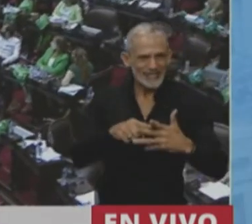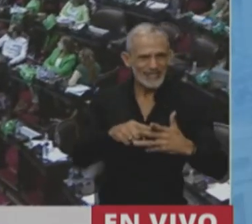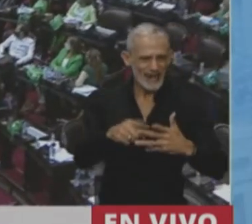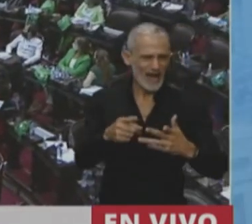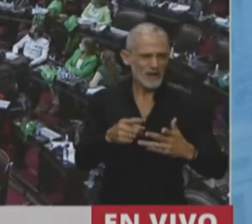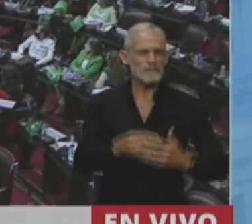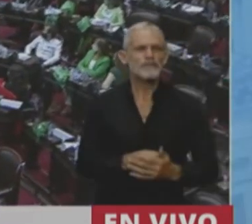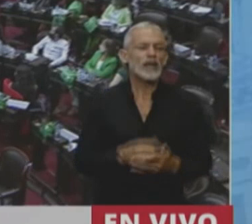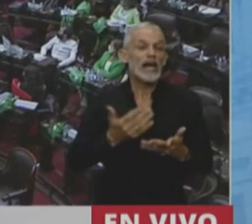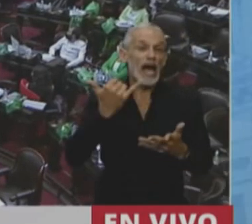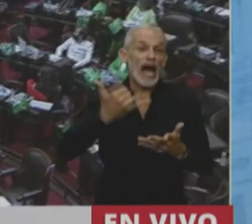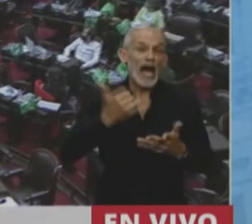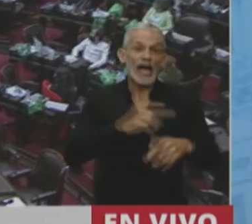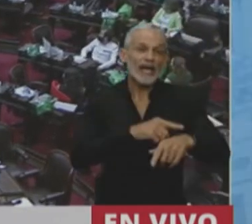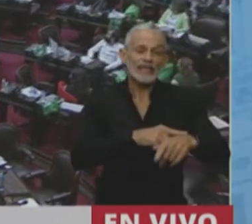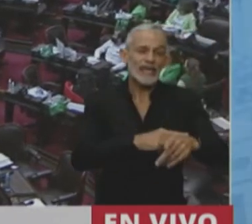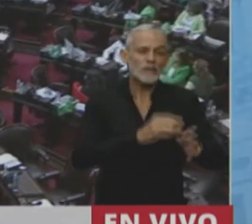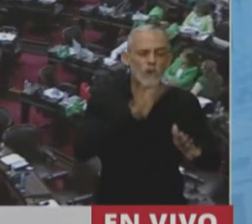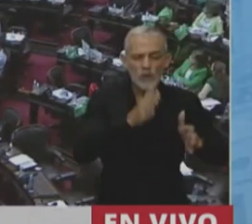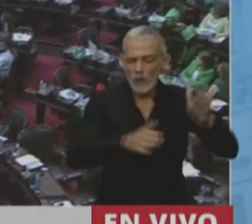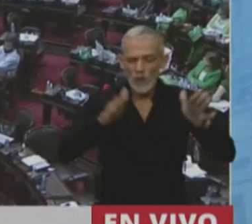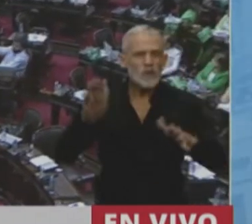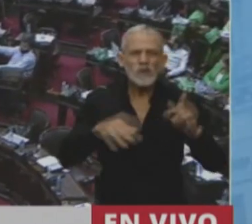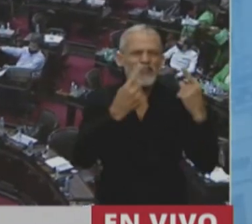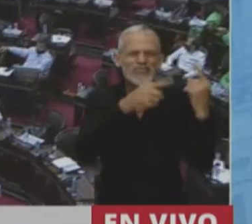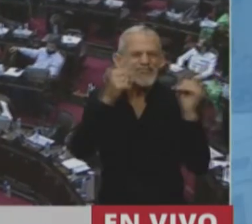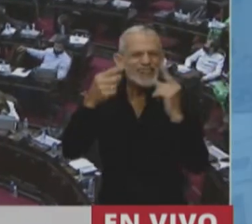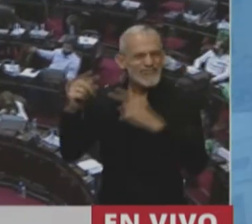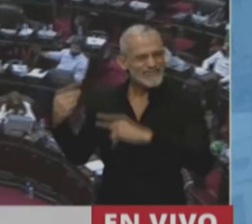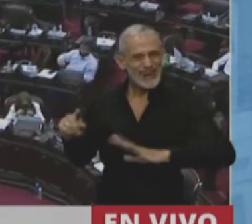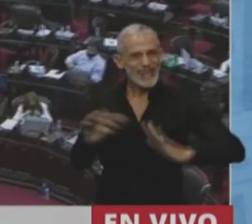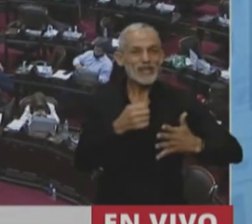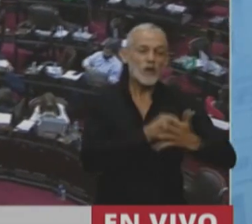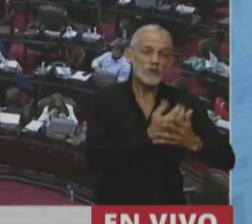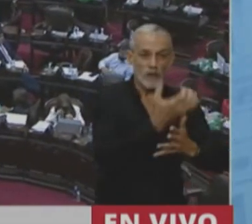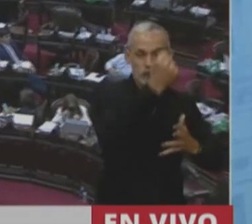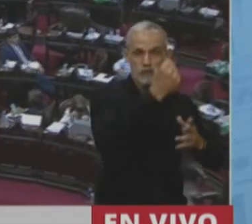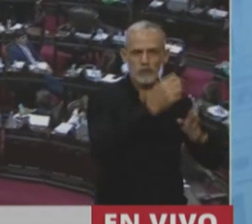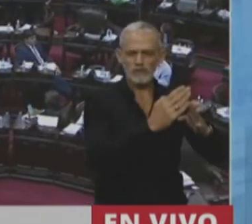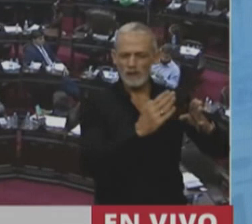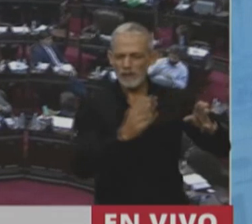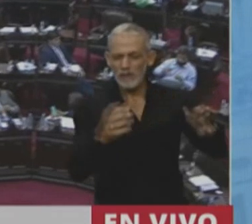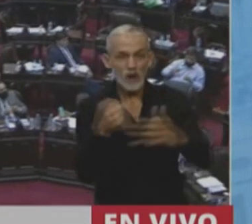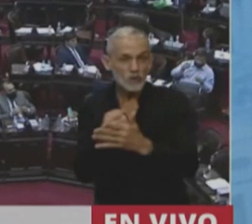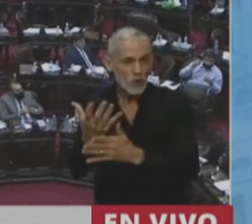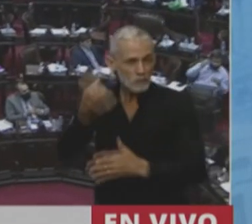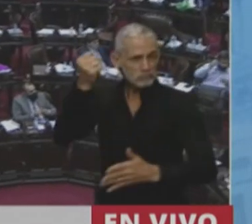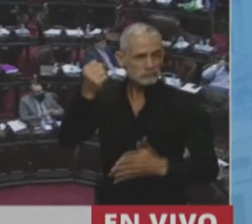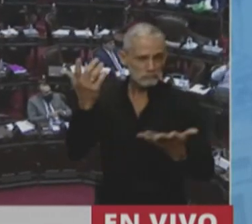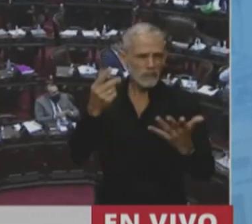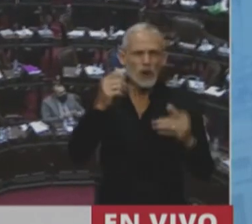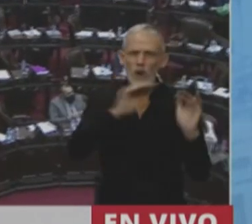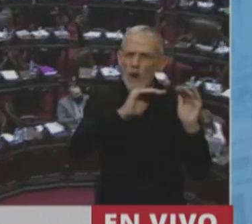Que tienen ritmos históricos diferentes, distintos, disímiles, pero tienen sí una